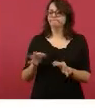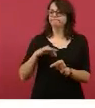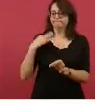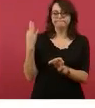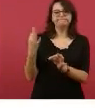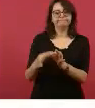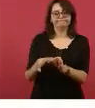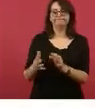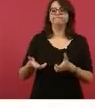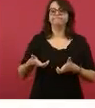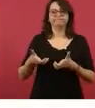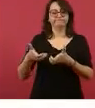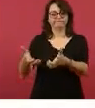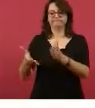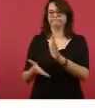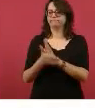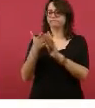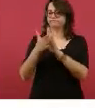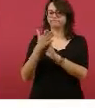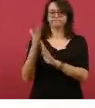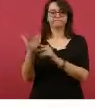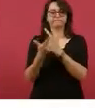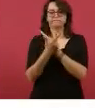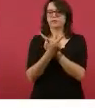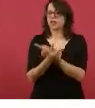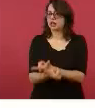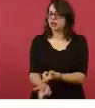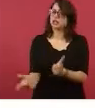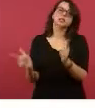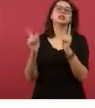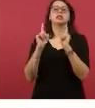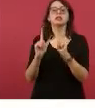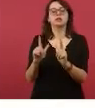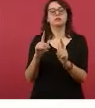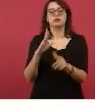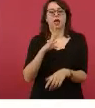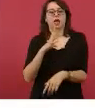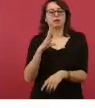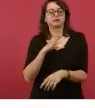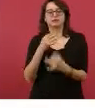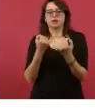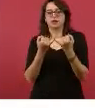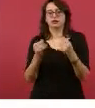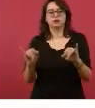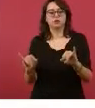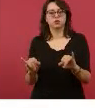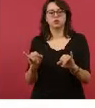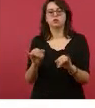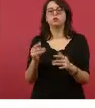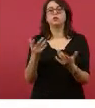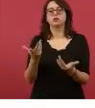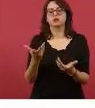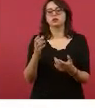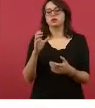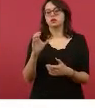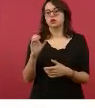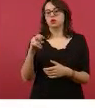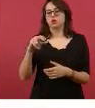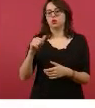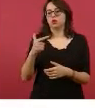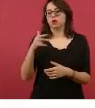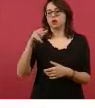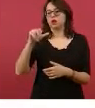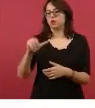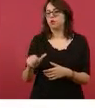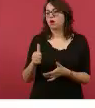construida, ya está en funcionamiento y la Comisión Nacional del Agua inició los trabajos de protección. Estos